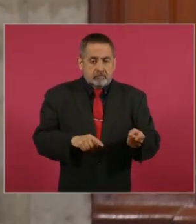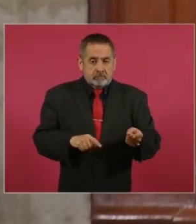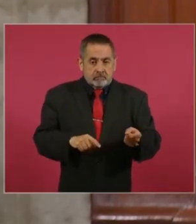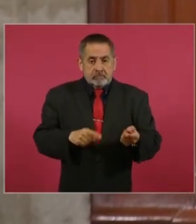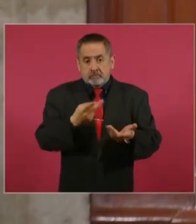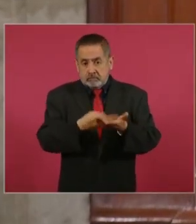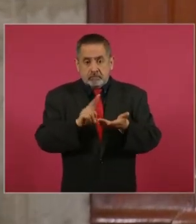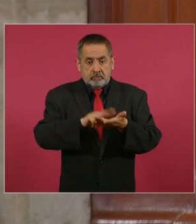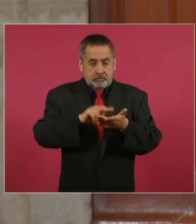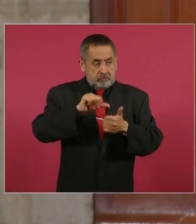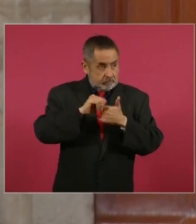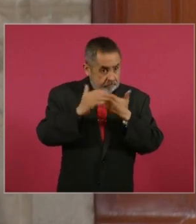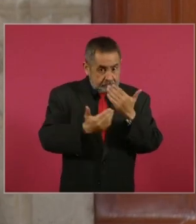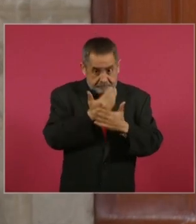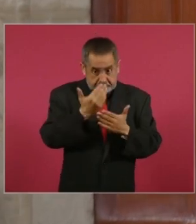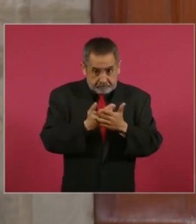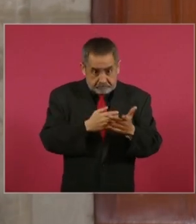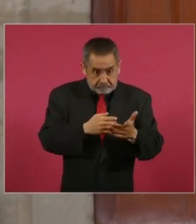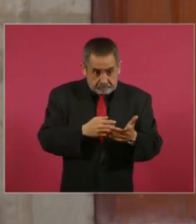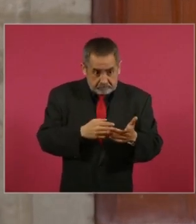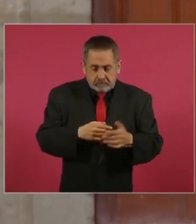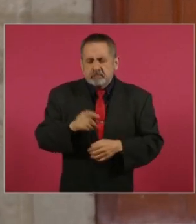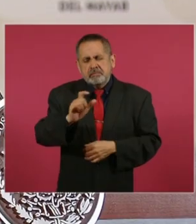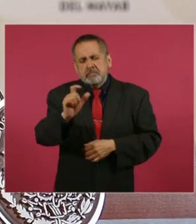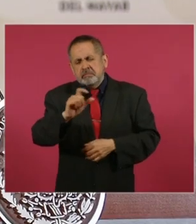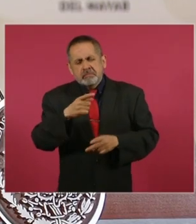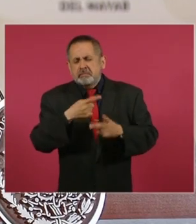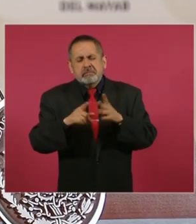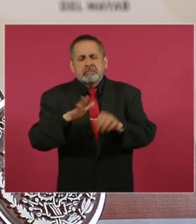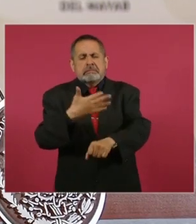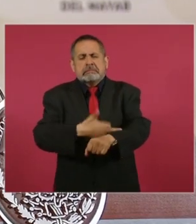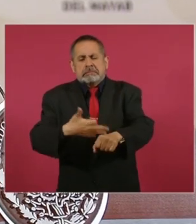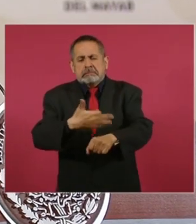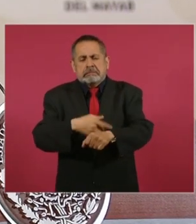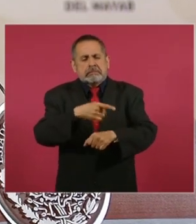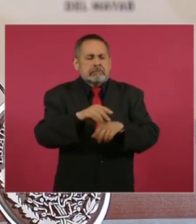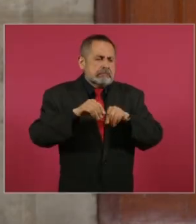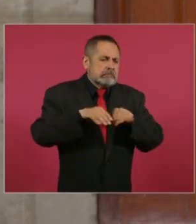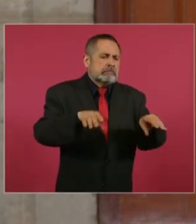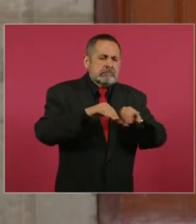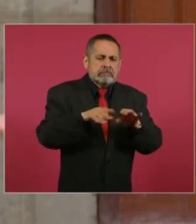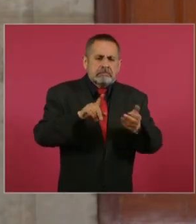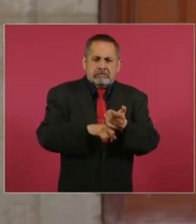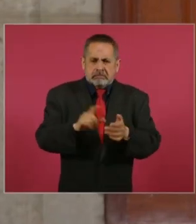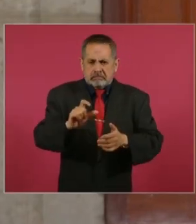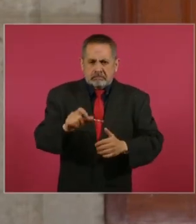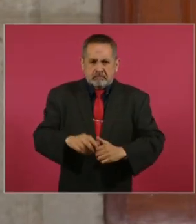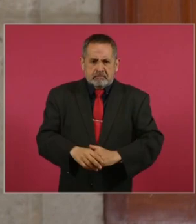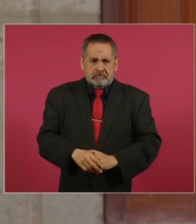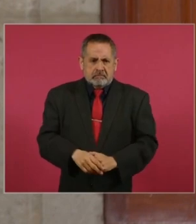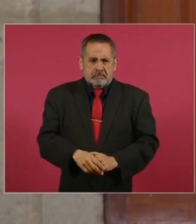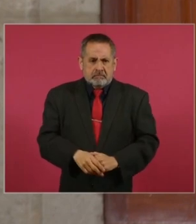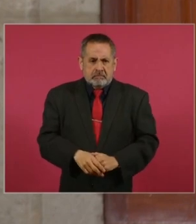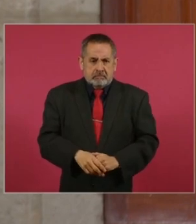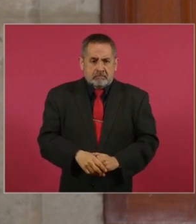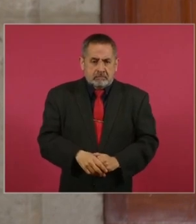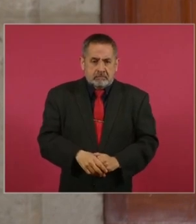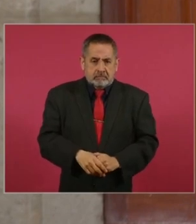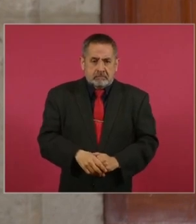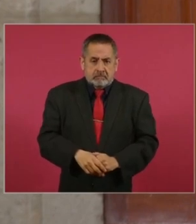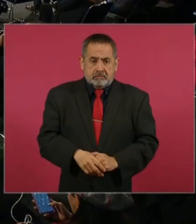Ah, va a tener otro. Pero ¿desde cuándo tiene el de la tarde? Desde que entramos, desde el 19, creo.